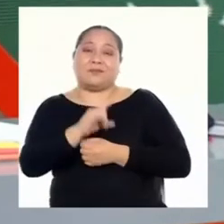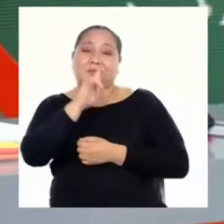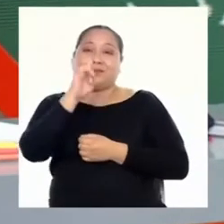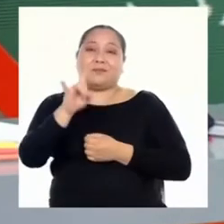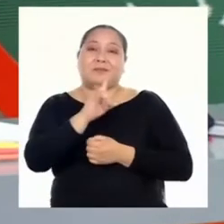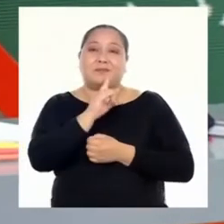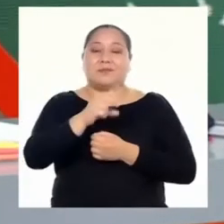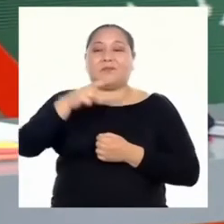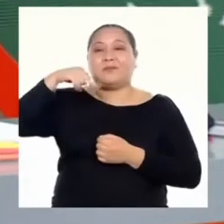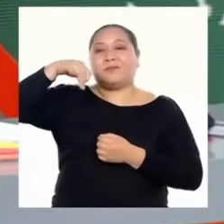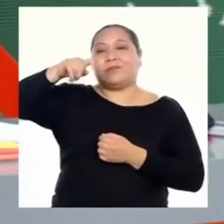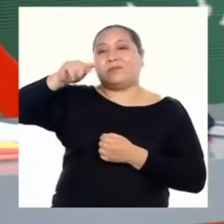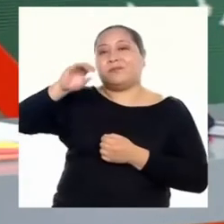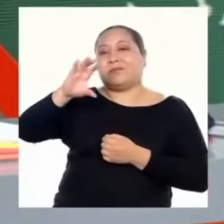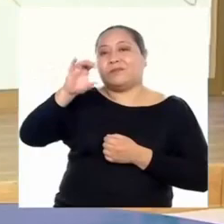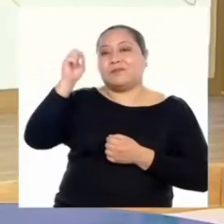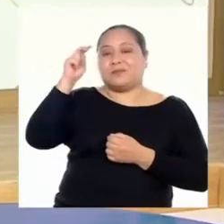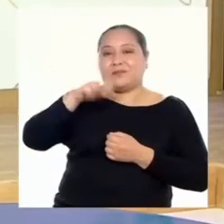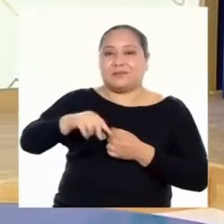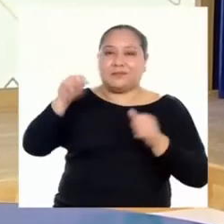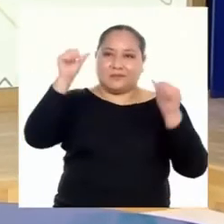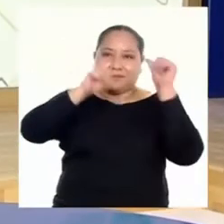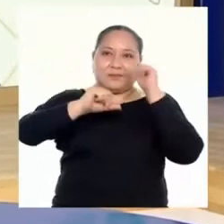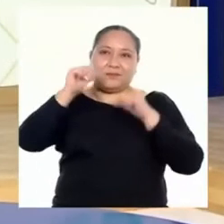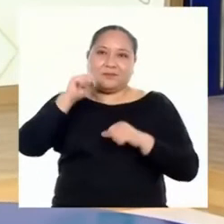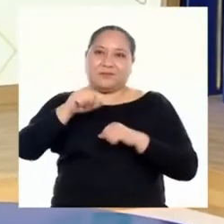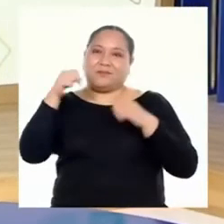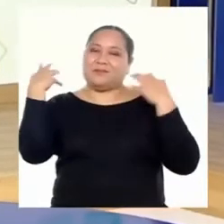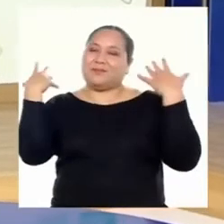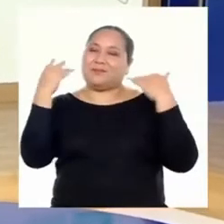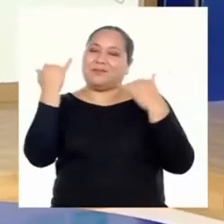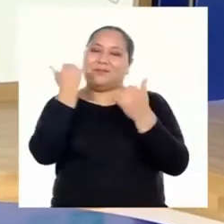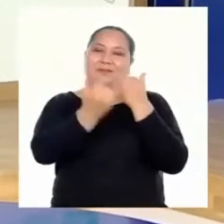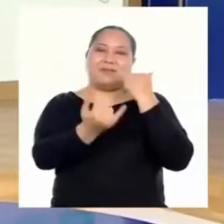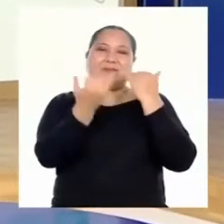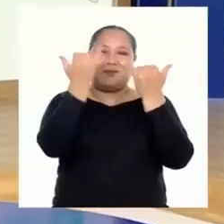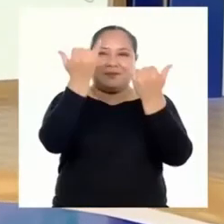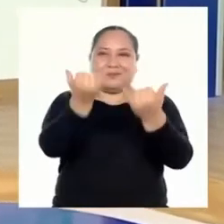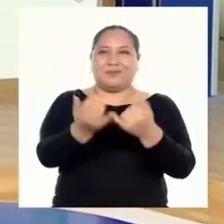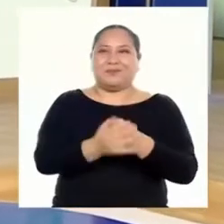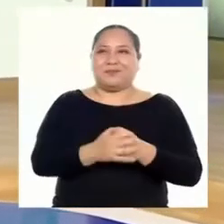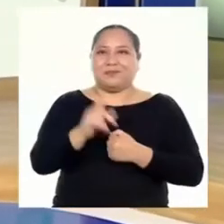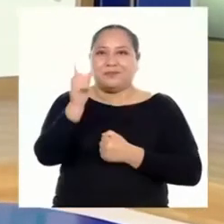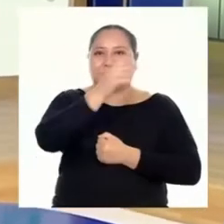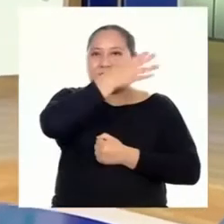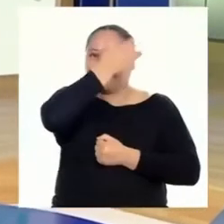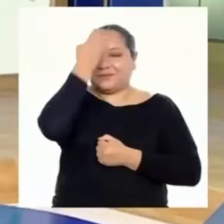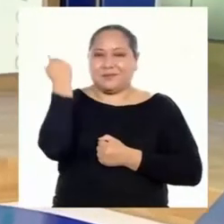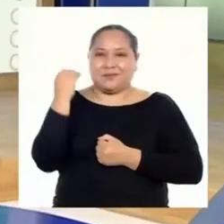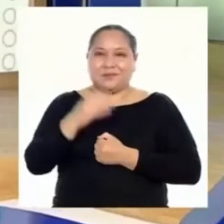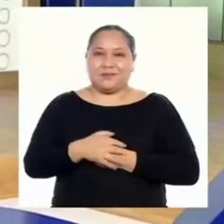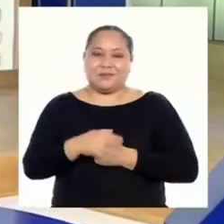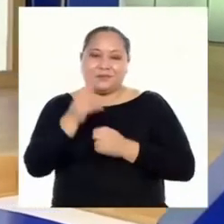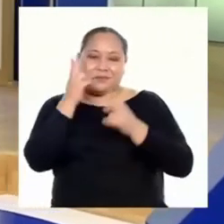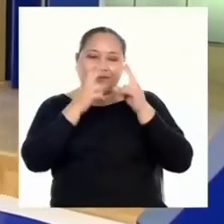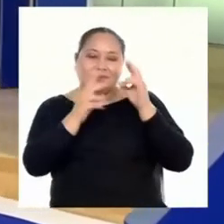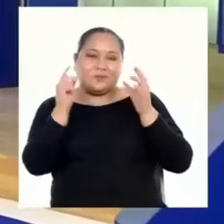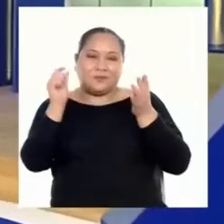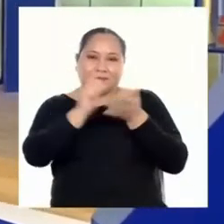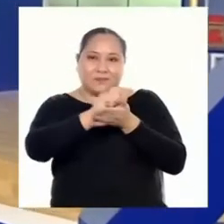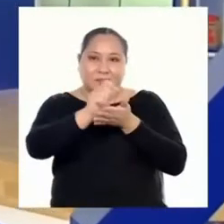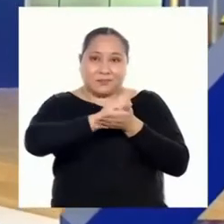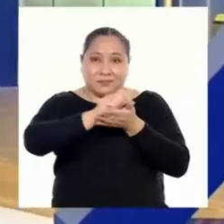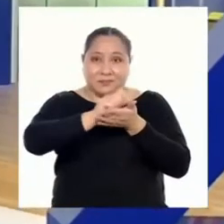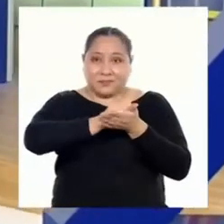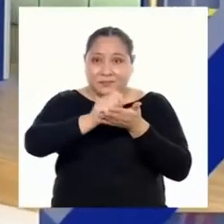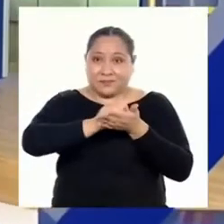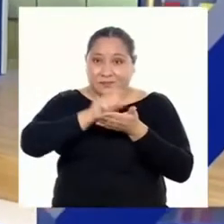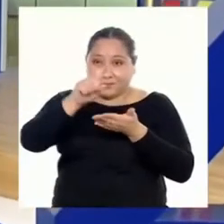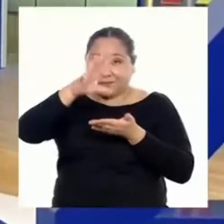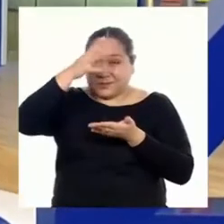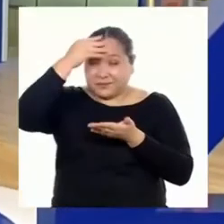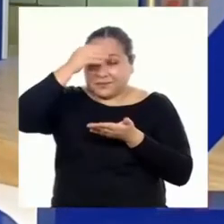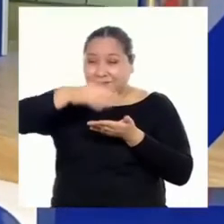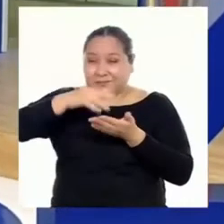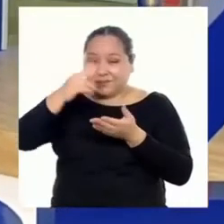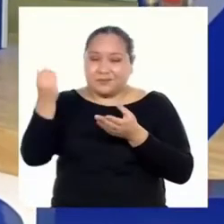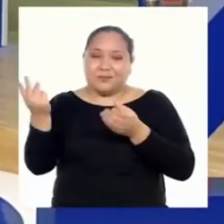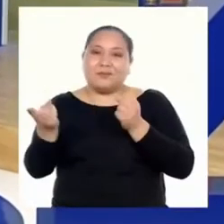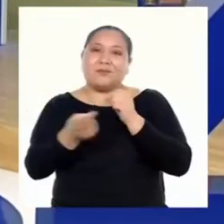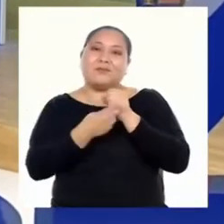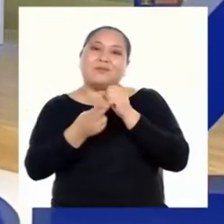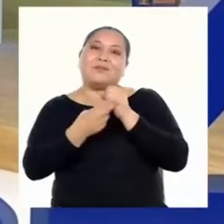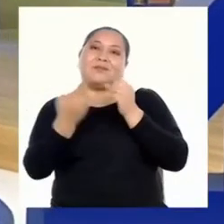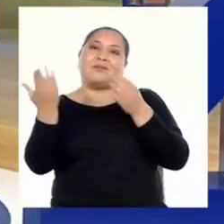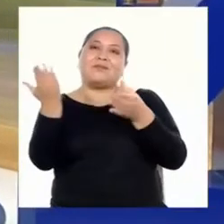utilizando las notaciones científicas. Eso ha sido todo por hoy. No olviden registrar todo lo aprendido en sus